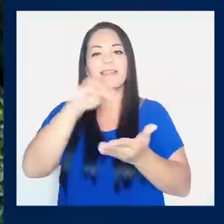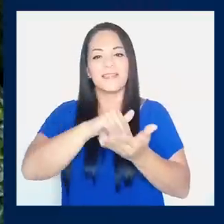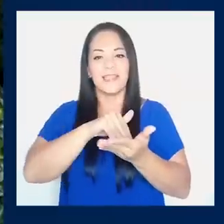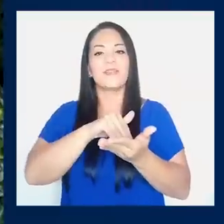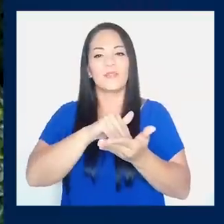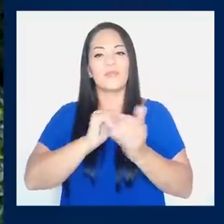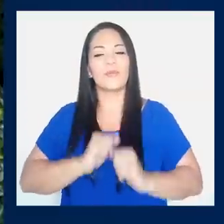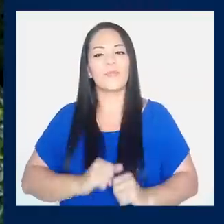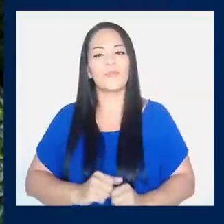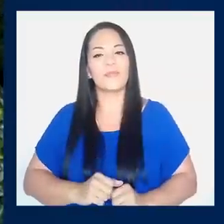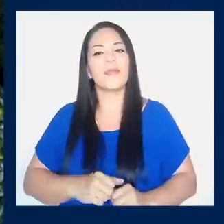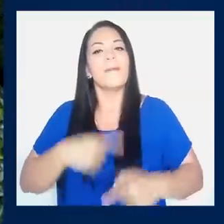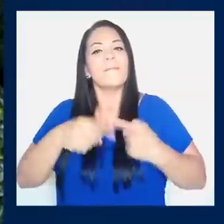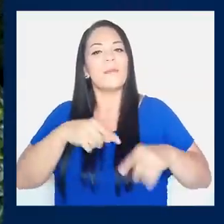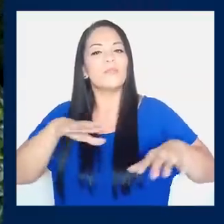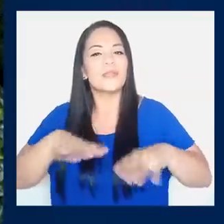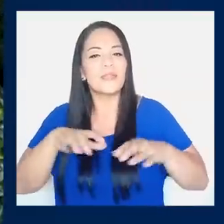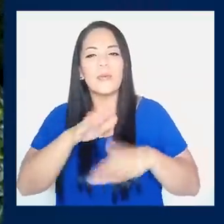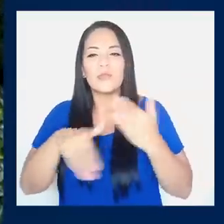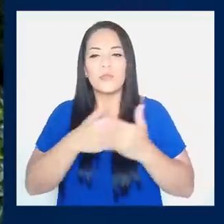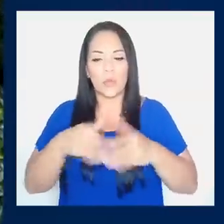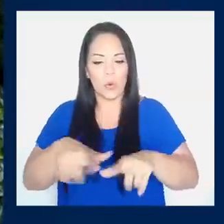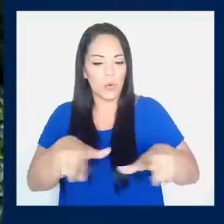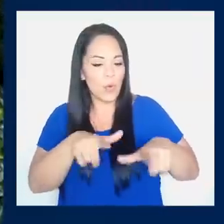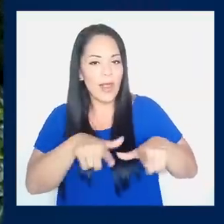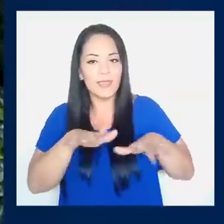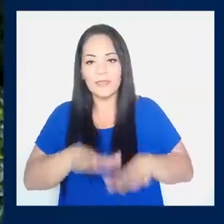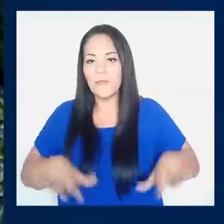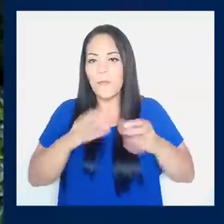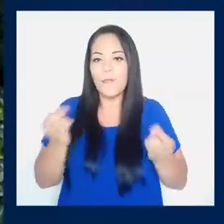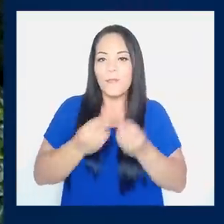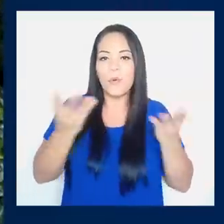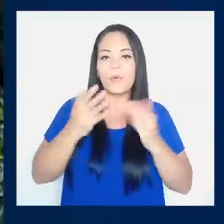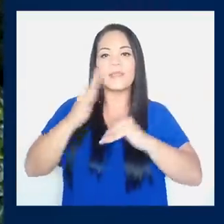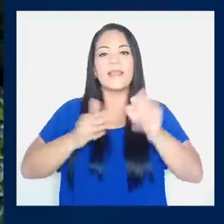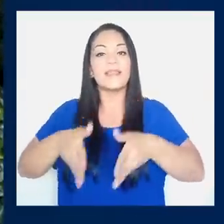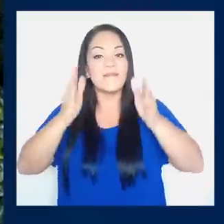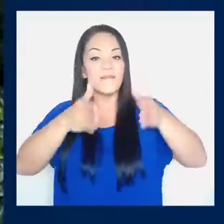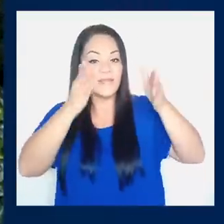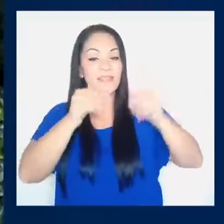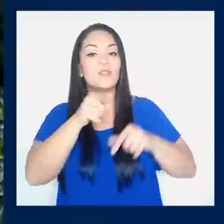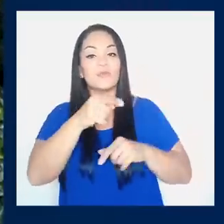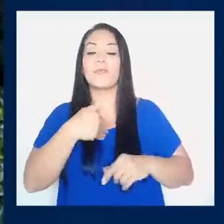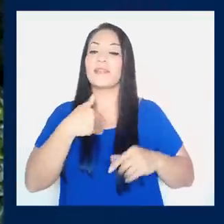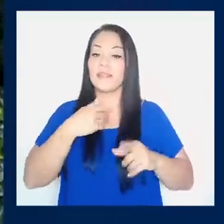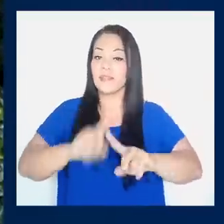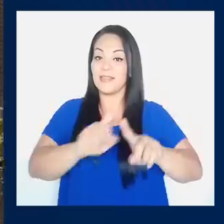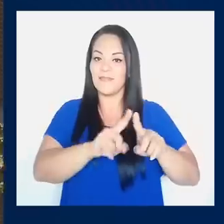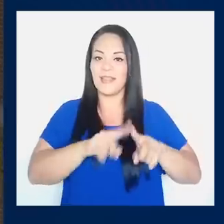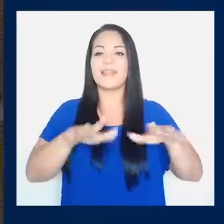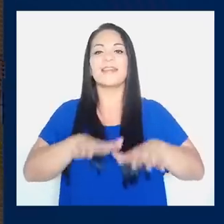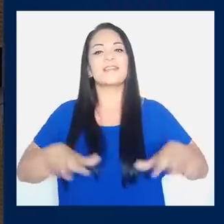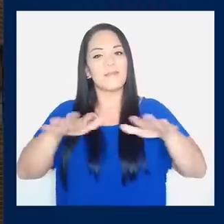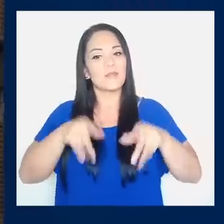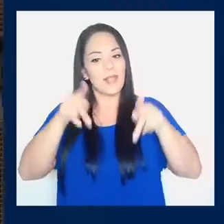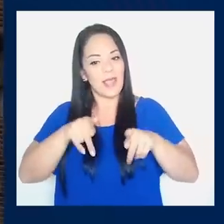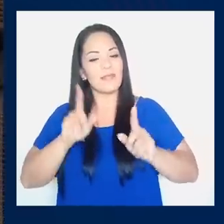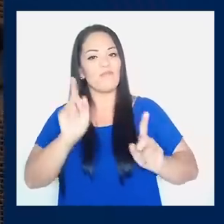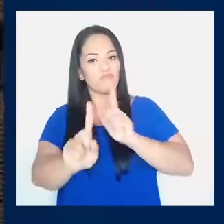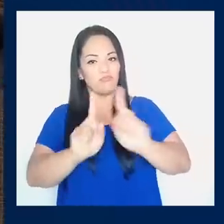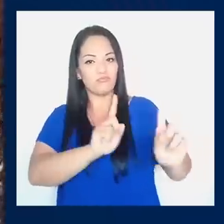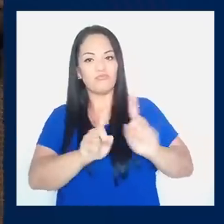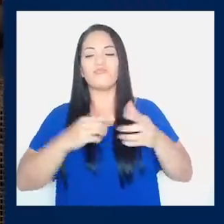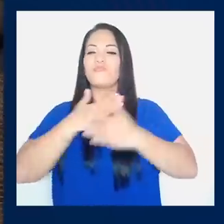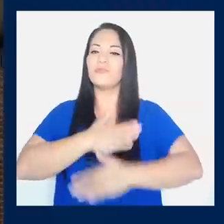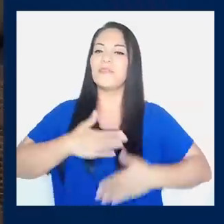ciudad capital. Vamos a reactivar todo el espacio público, todos los edificios que vamos a hacer van a tener una gran cantidad de espacios donde la